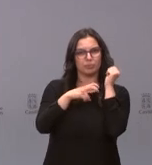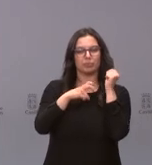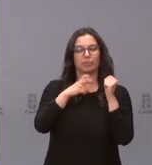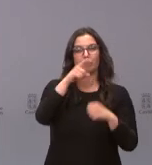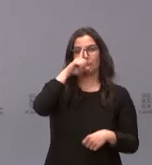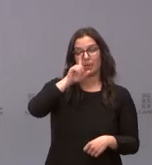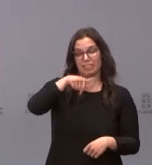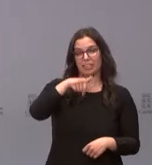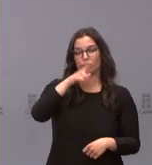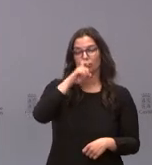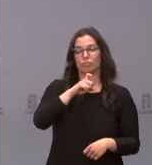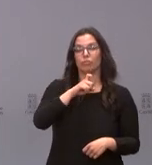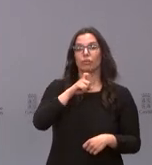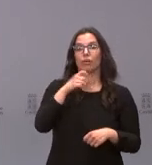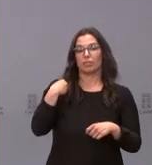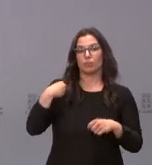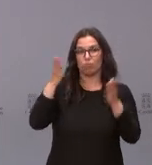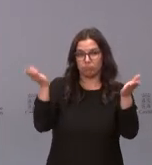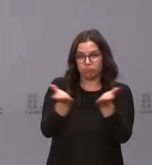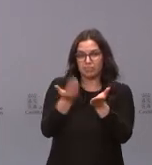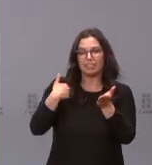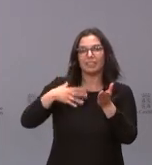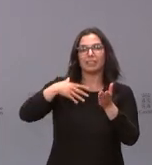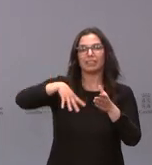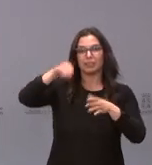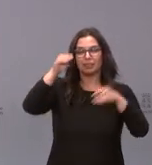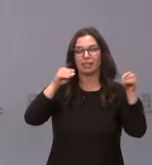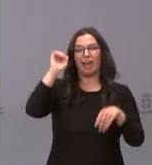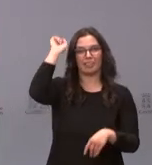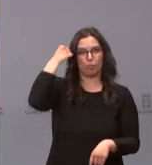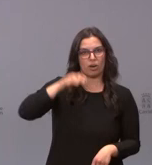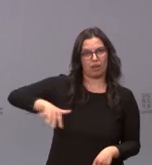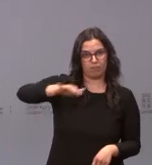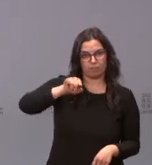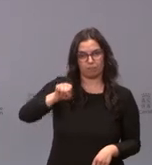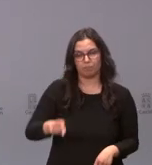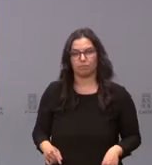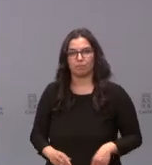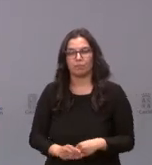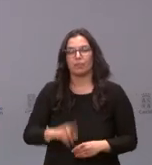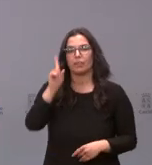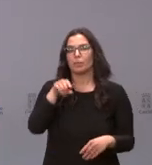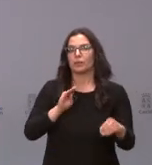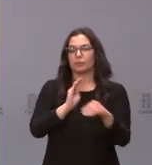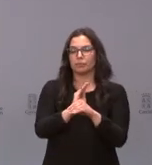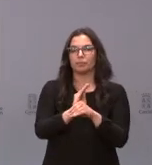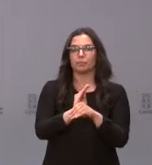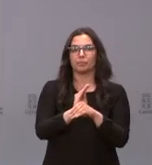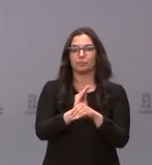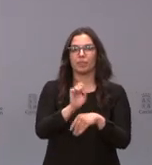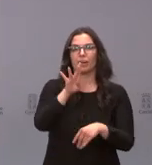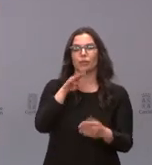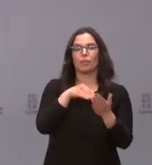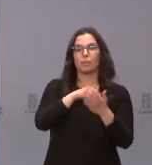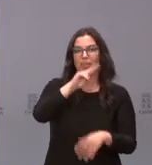en los yacimientos que tiene en la Sierra de Atapuerca. Se destinan también otros 14